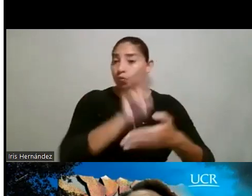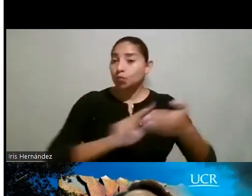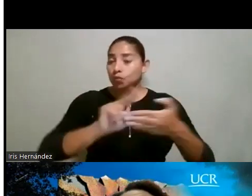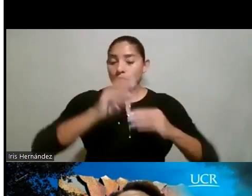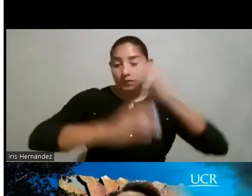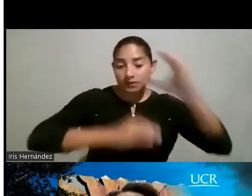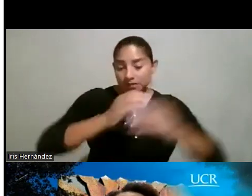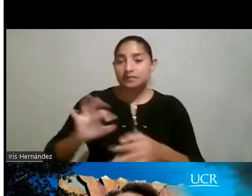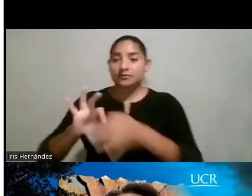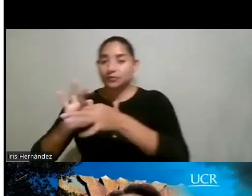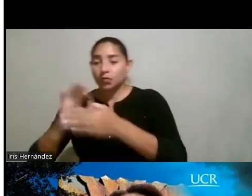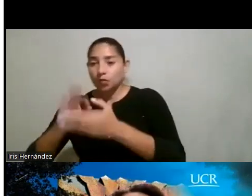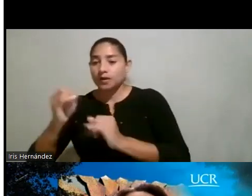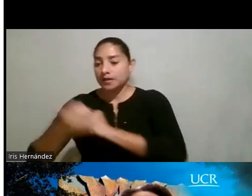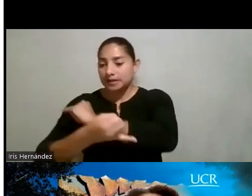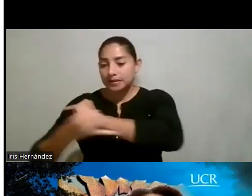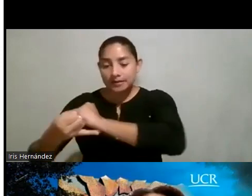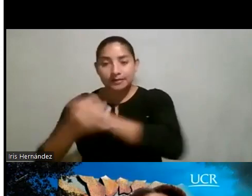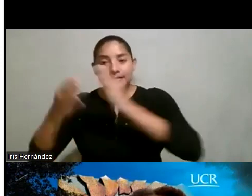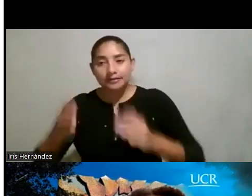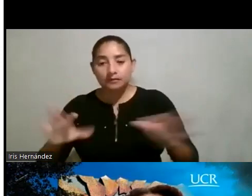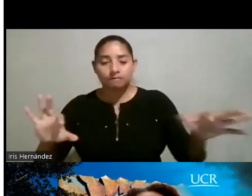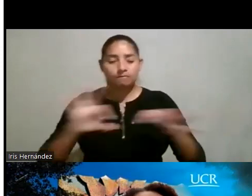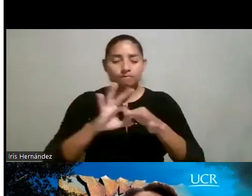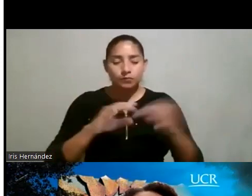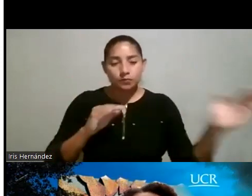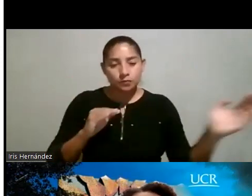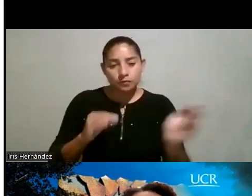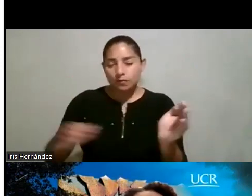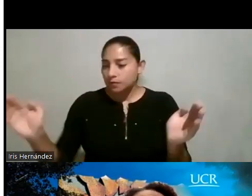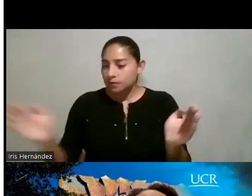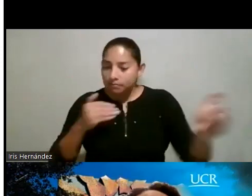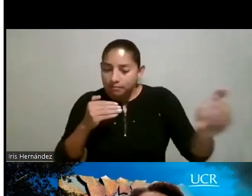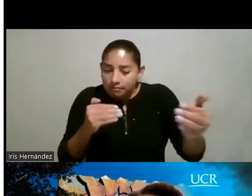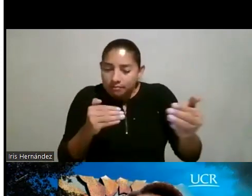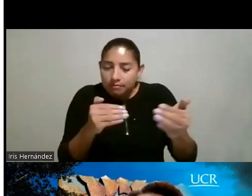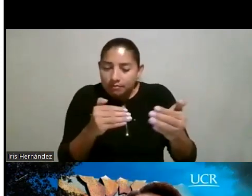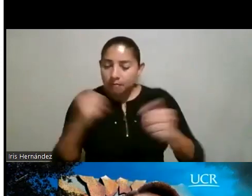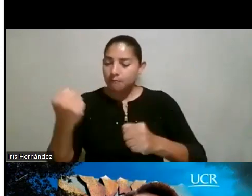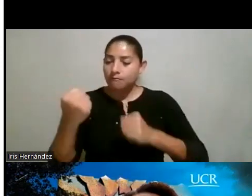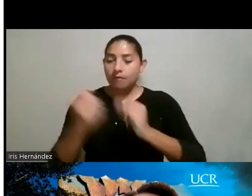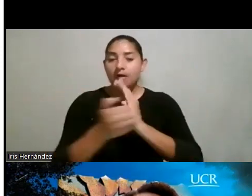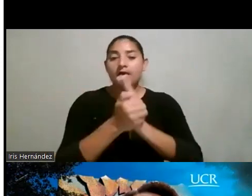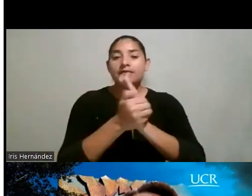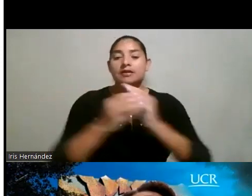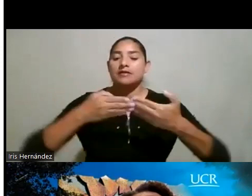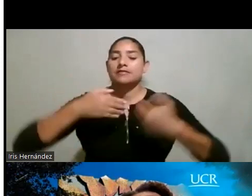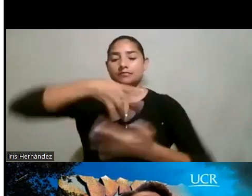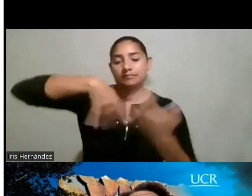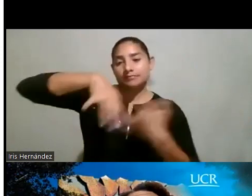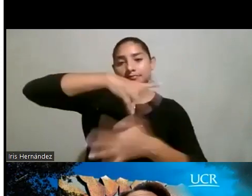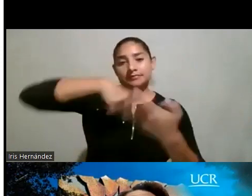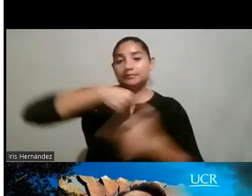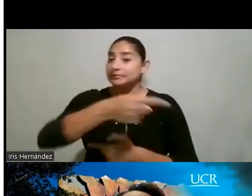Ciencias y la Facultad de Ingeniería, que buscaron acercar a las estudiantes y fortalecer las habilidades blandas de estas, ¿verdad?